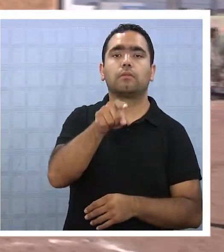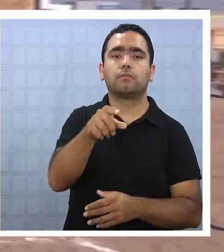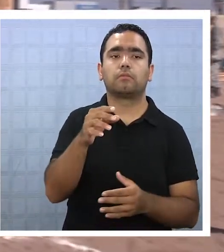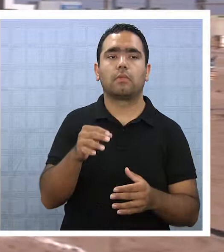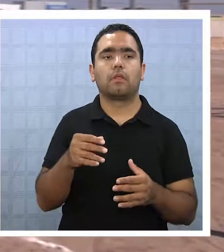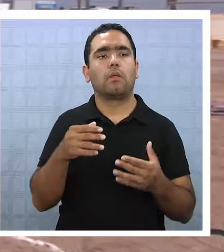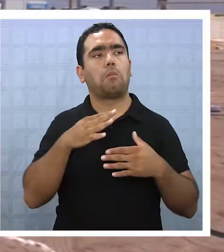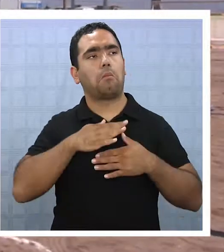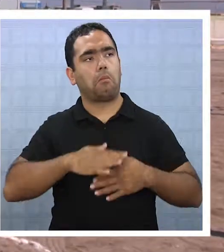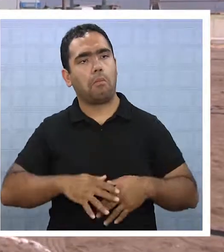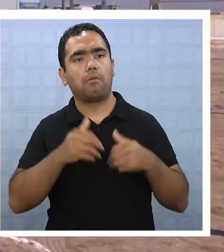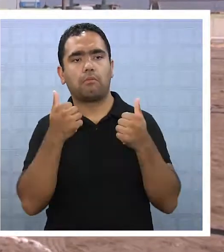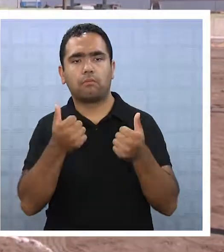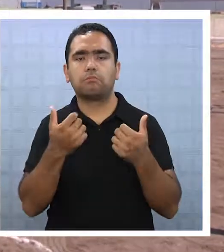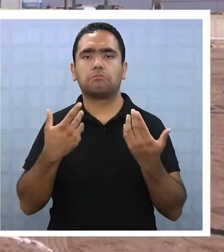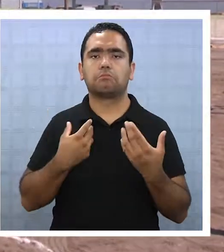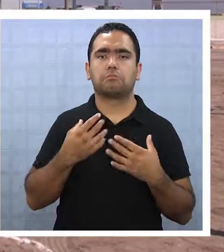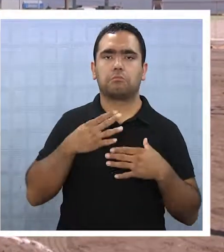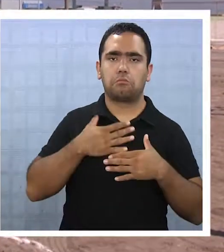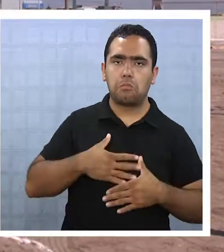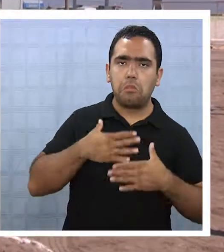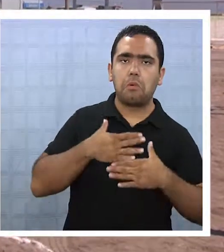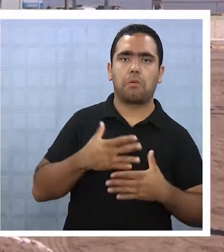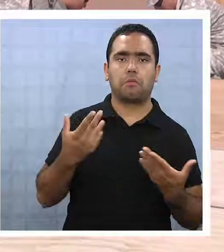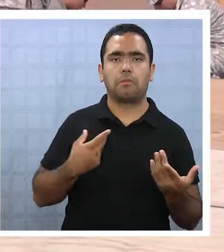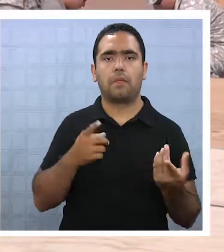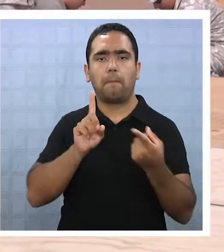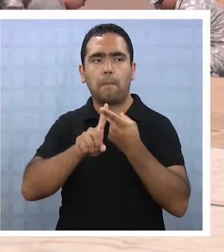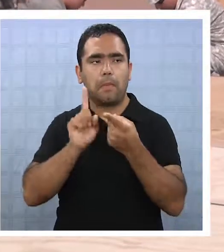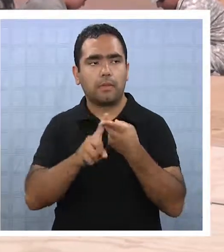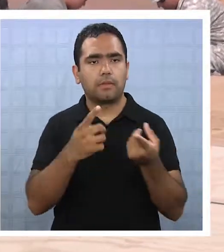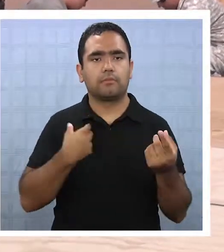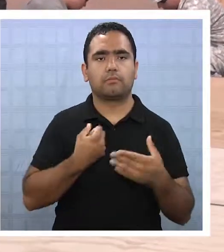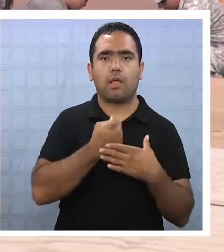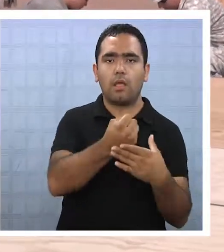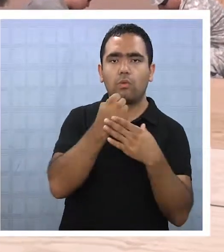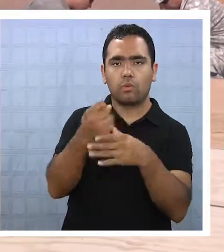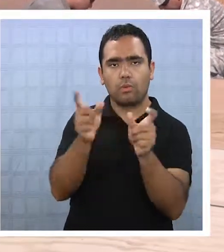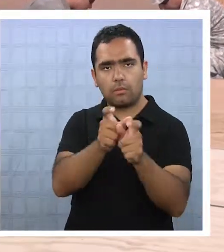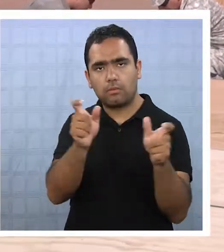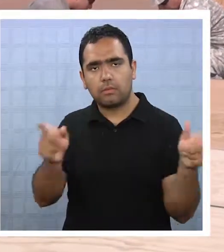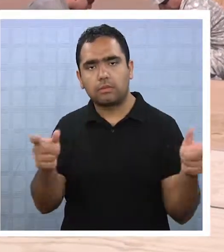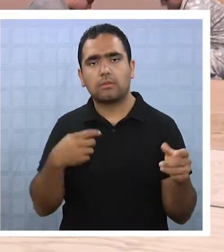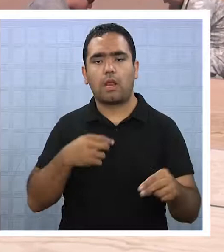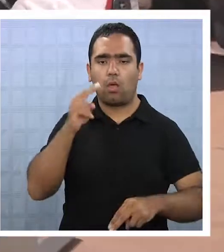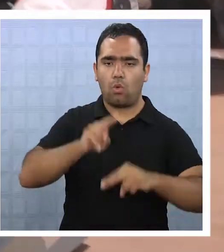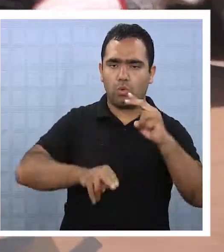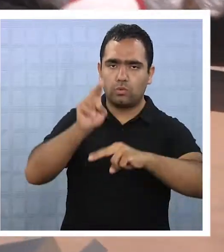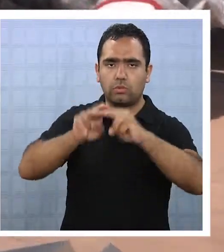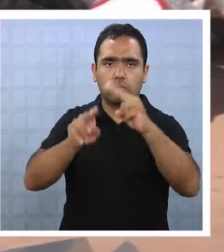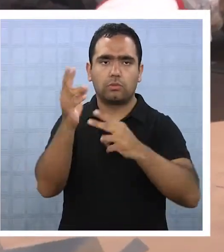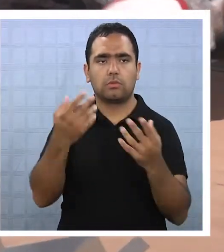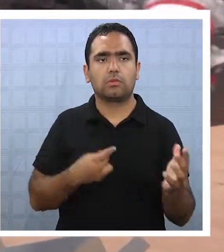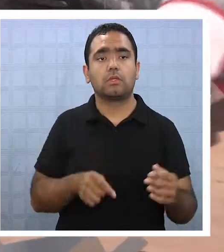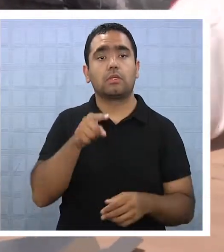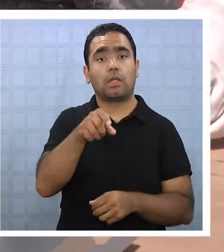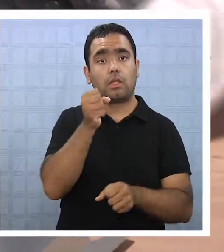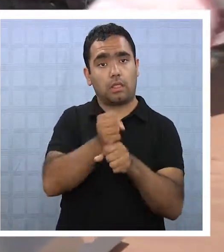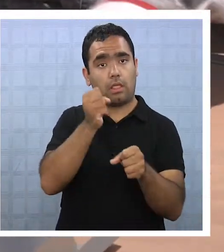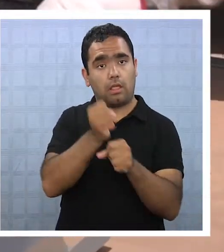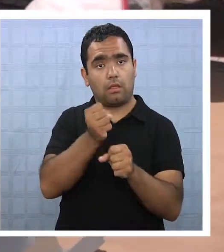Especialmente gratificante está siendo para los jóvenes de esta brigada participar ayudando a los damnificados en las tareas de reconstrucción.